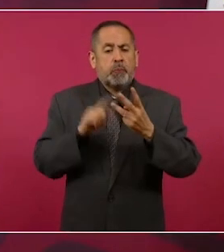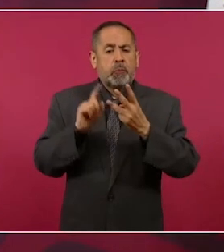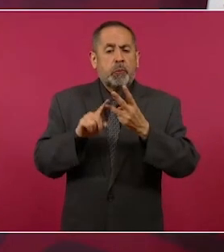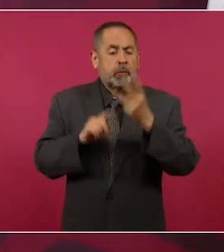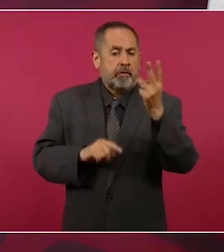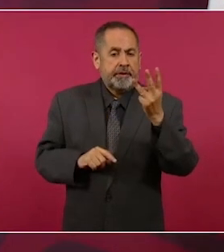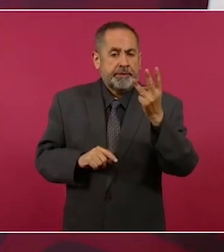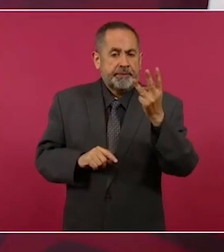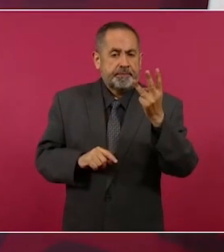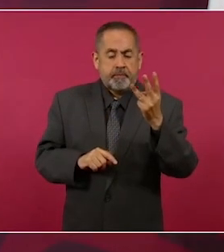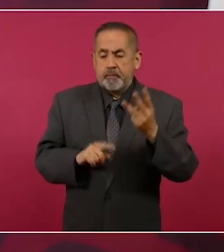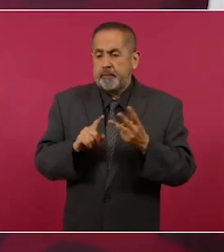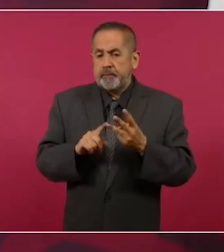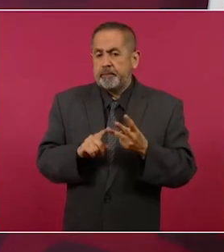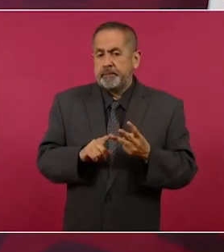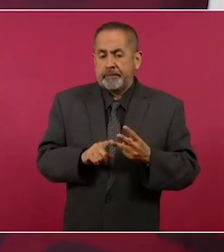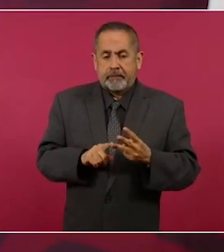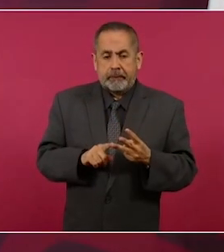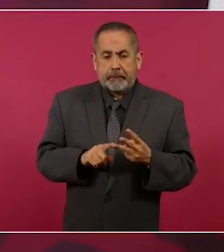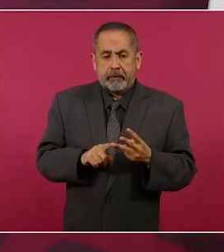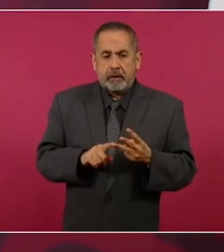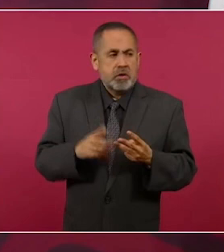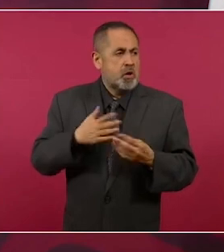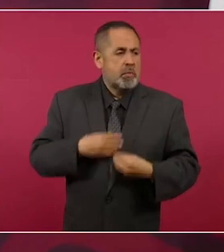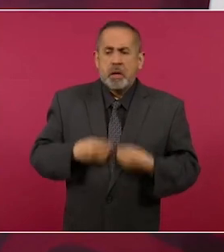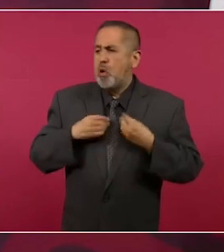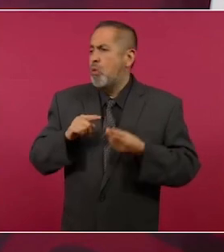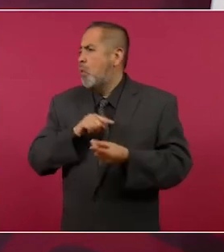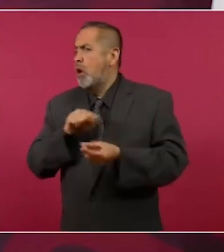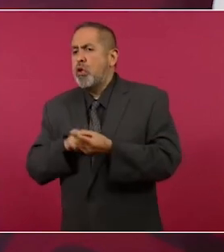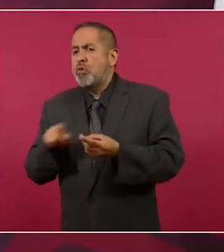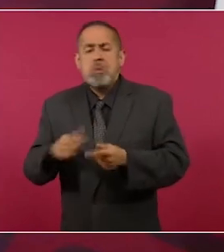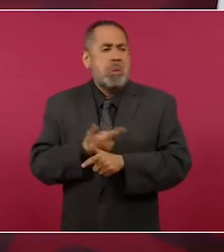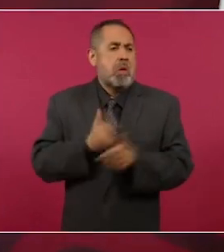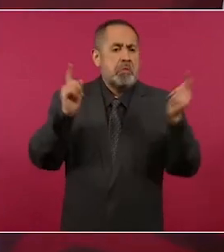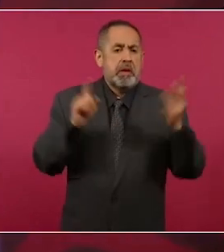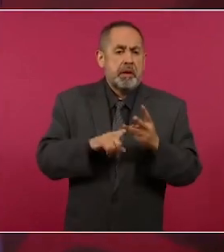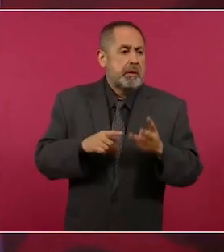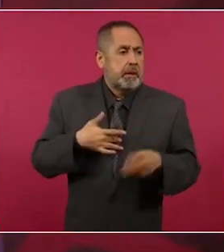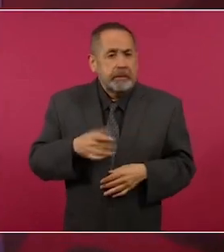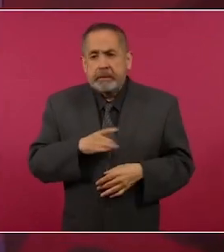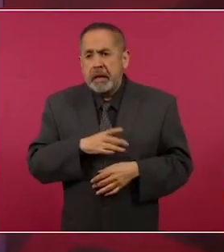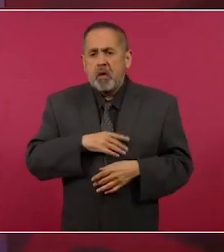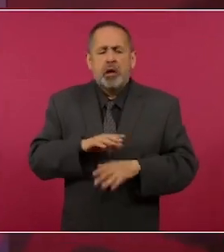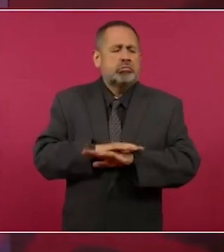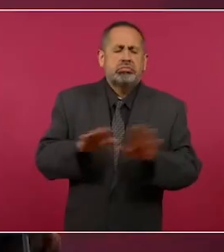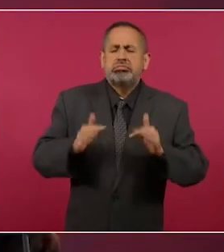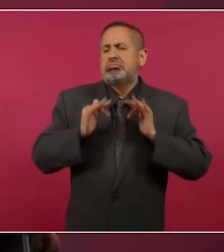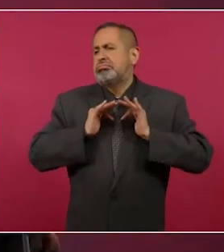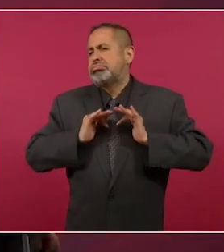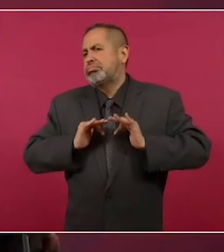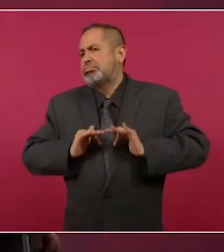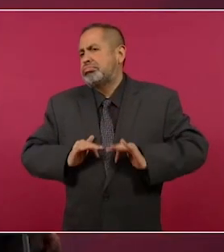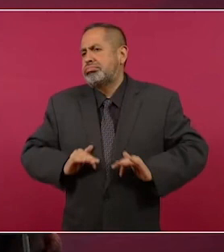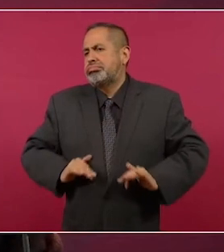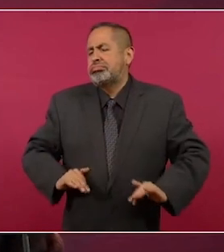la libertad de vivir sin miedos ni temores